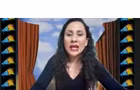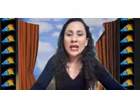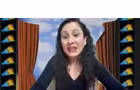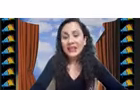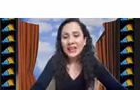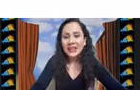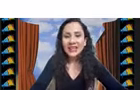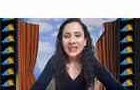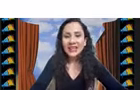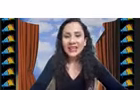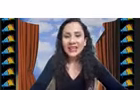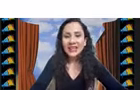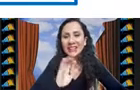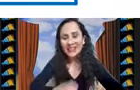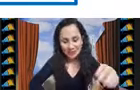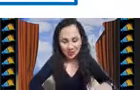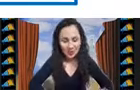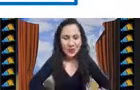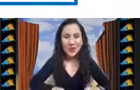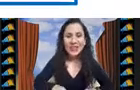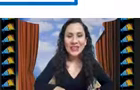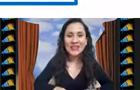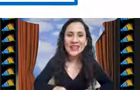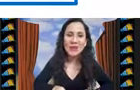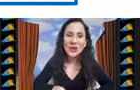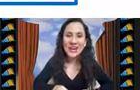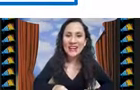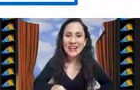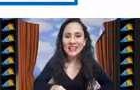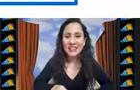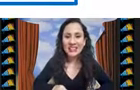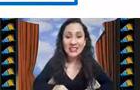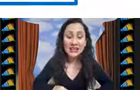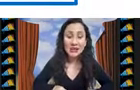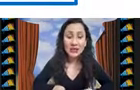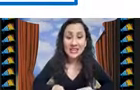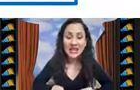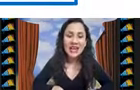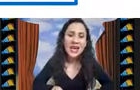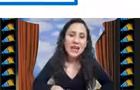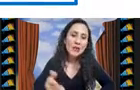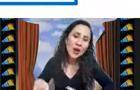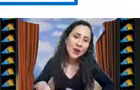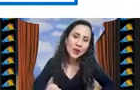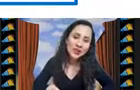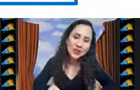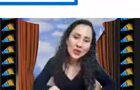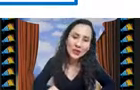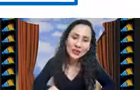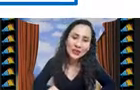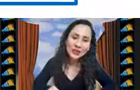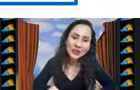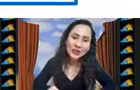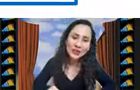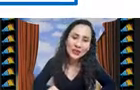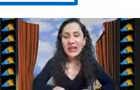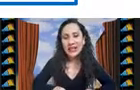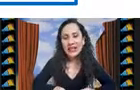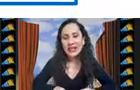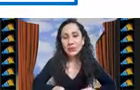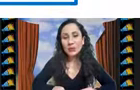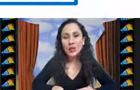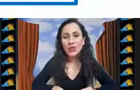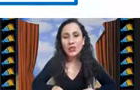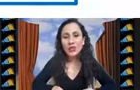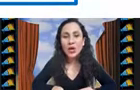twitter y pues ahí tratamos un poco de divulgar la inteligencia artificial y bueno con esto finalizo